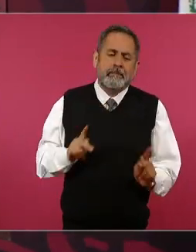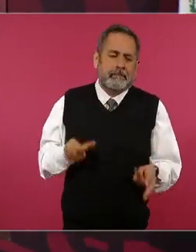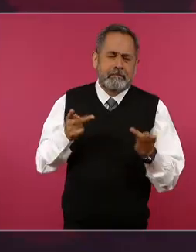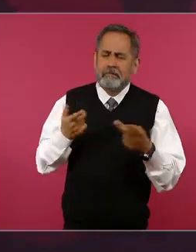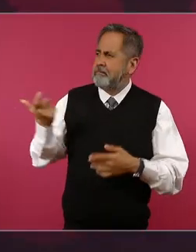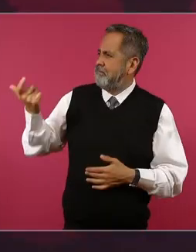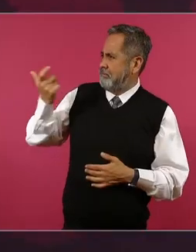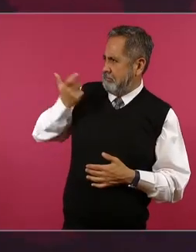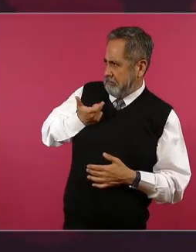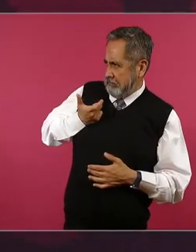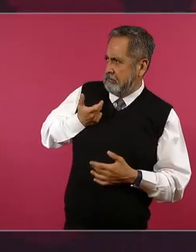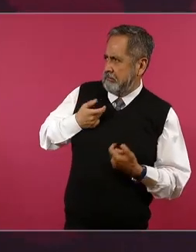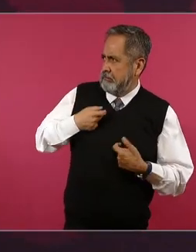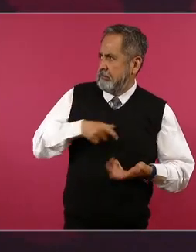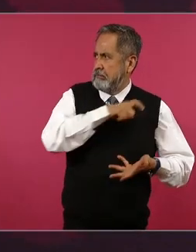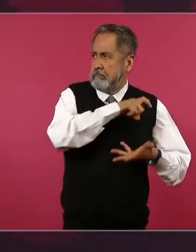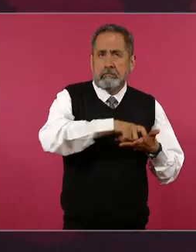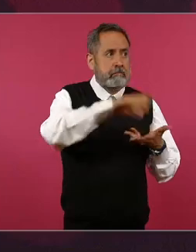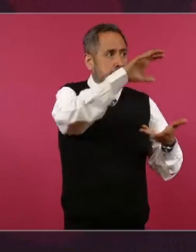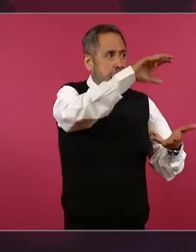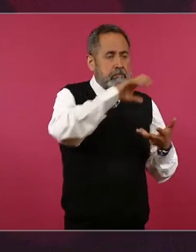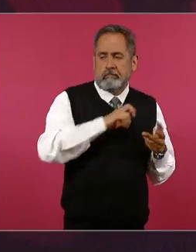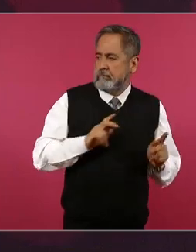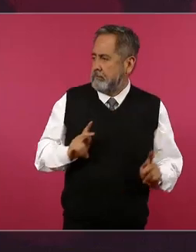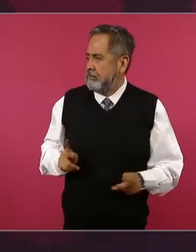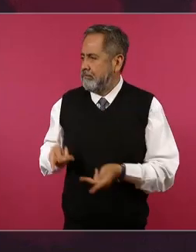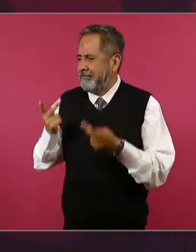y hacer hospitales